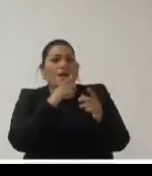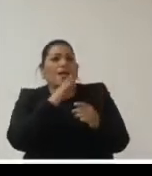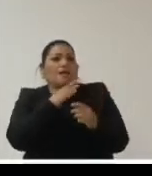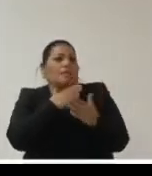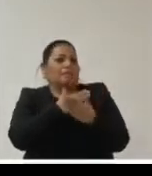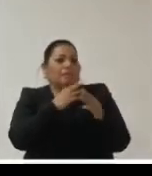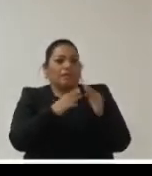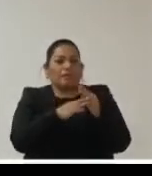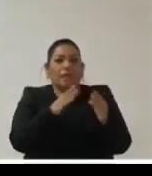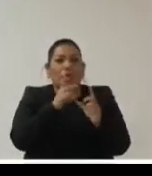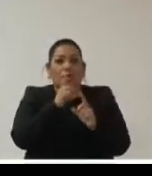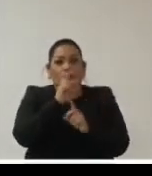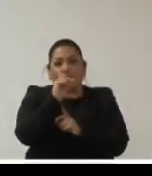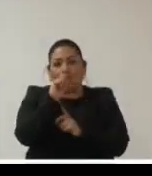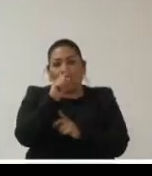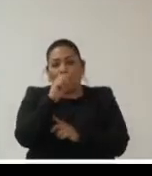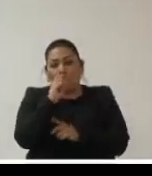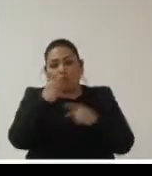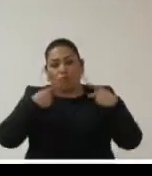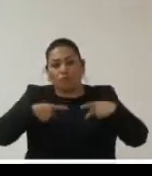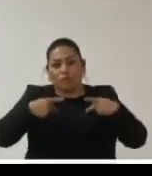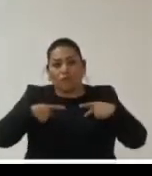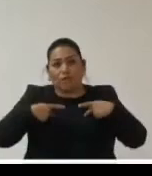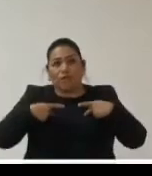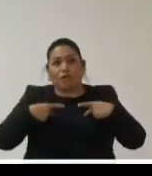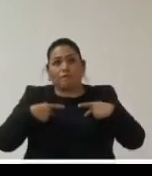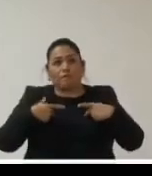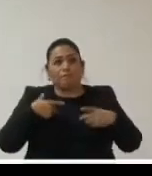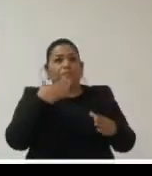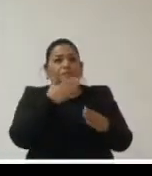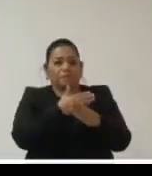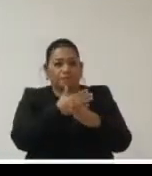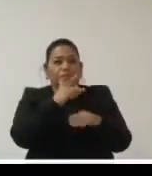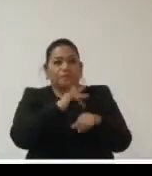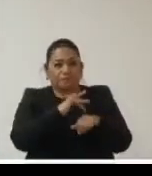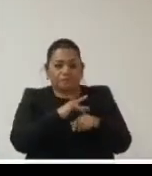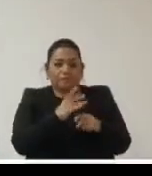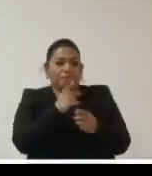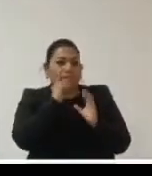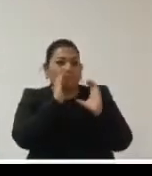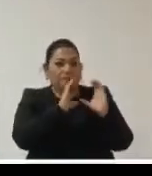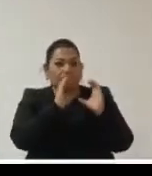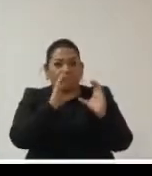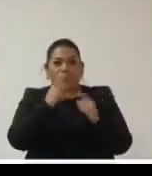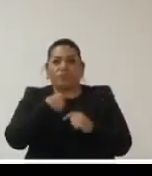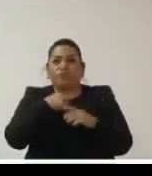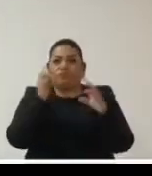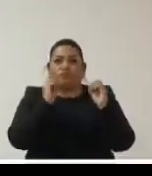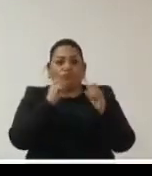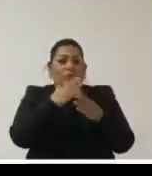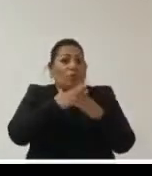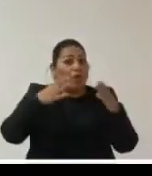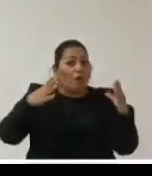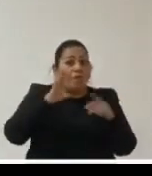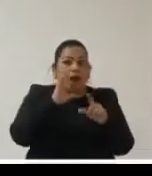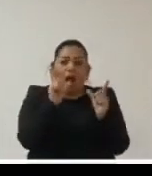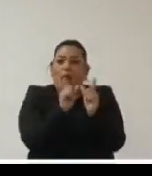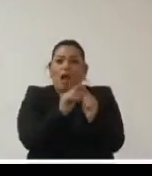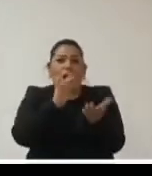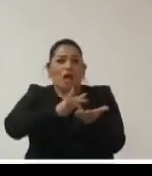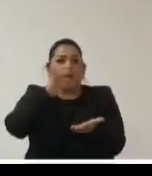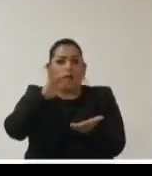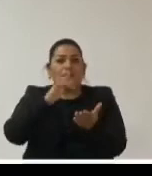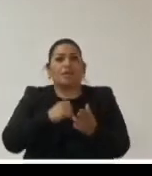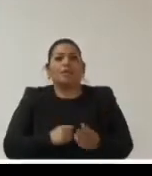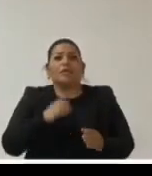en la debida protección de los datos personales de a quienes nos toca tutelar yo no me extenderé más agradezco la